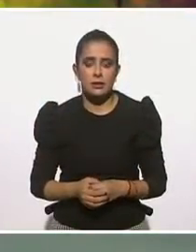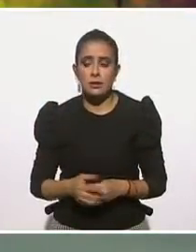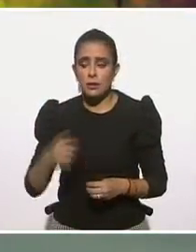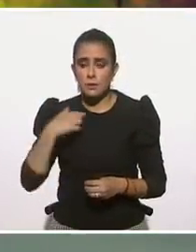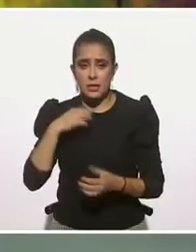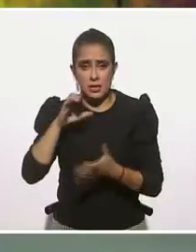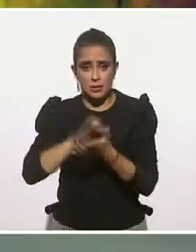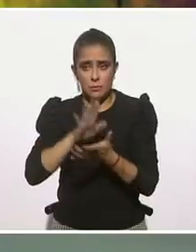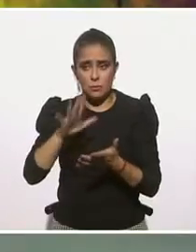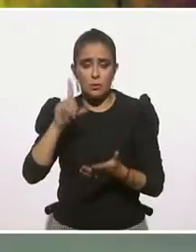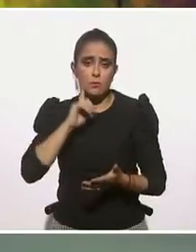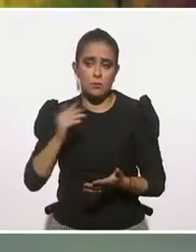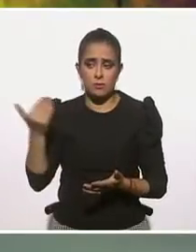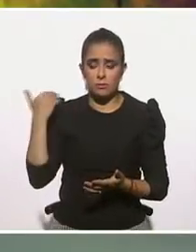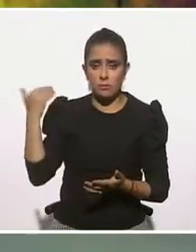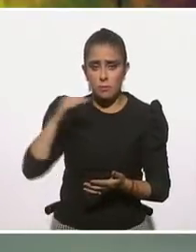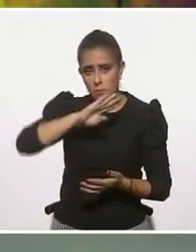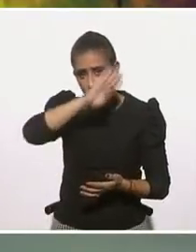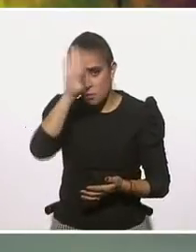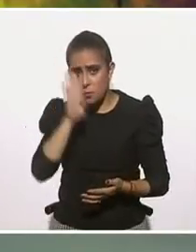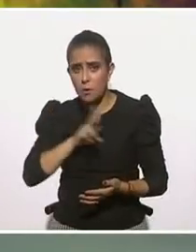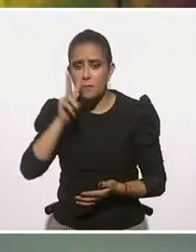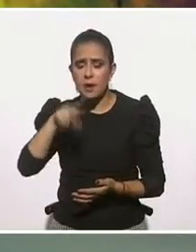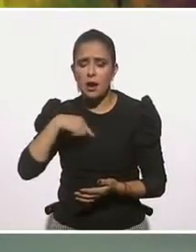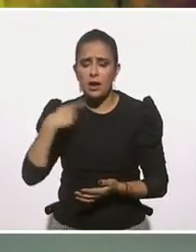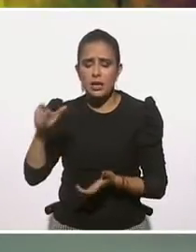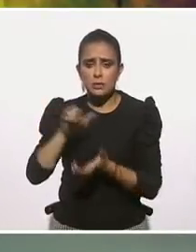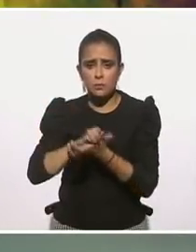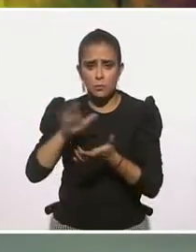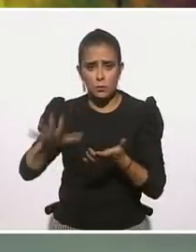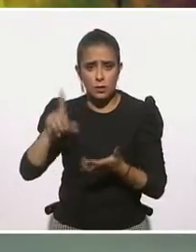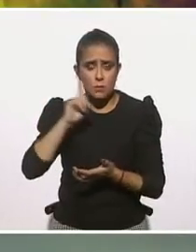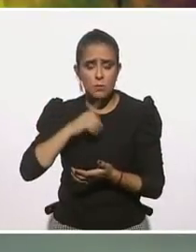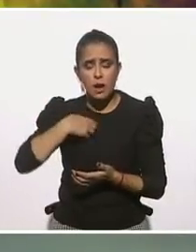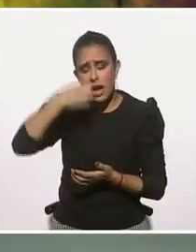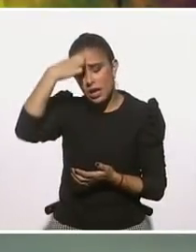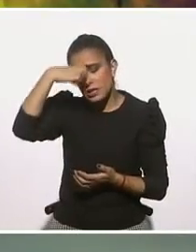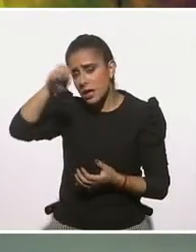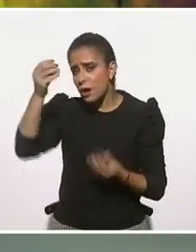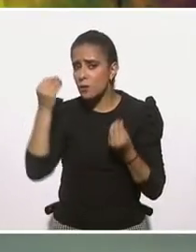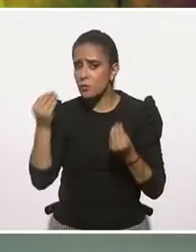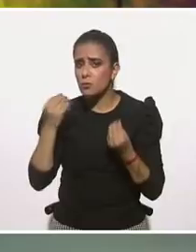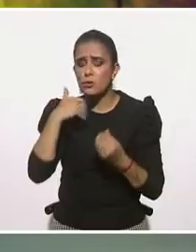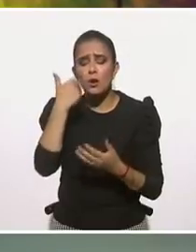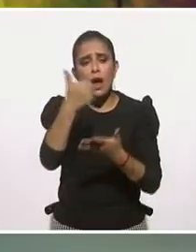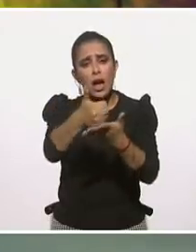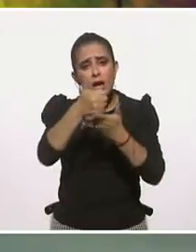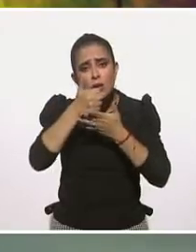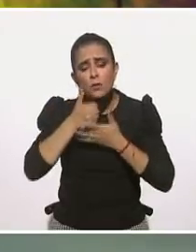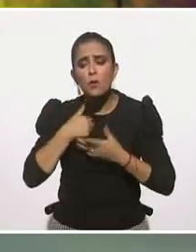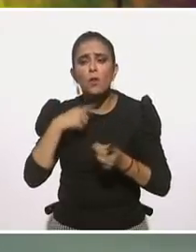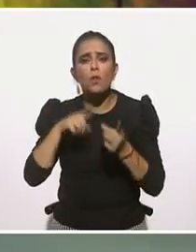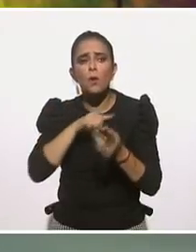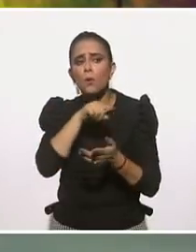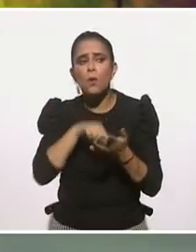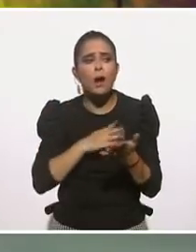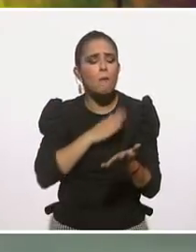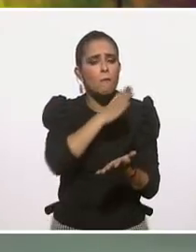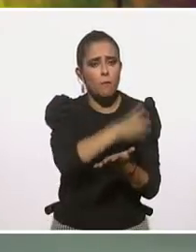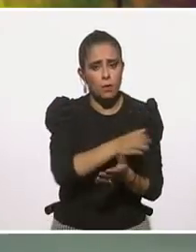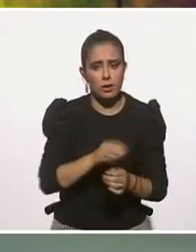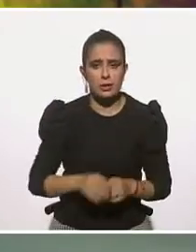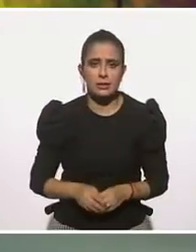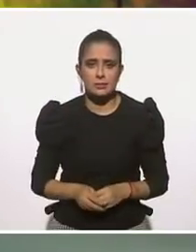acaba de fallecer, extraña intensamente a mi esposa, quiero que me puedan ayudar un poco a dónde puedo acudir. Y ha sido un